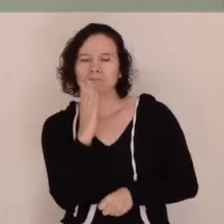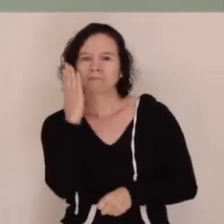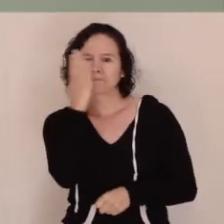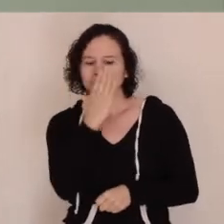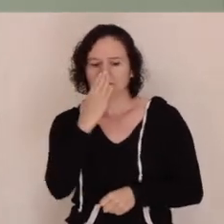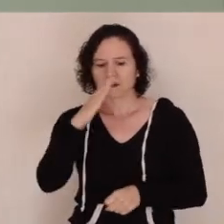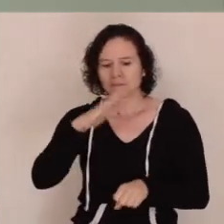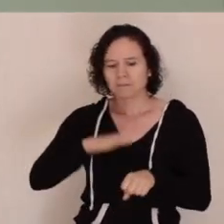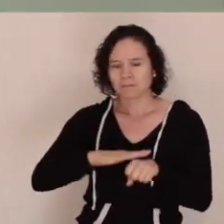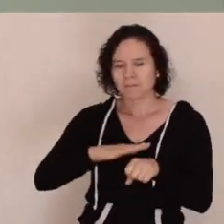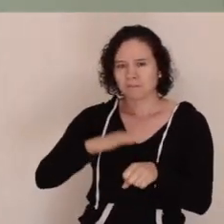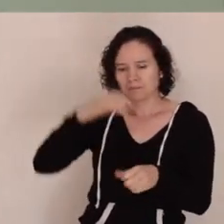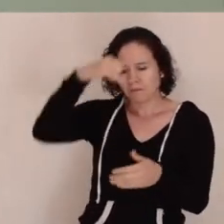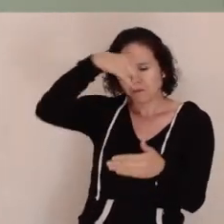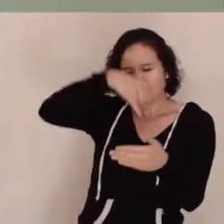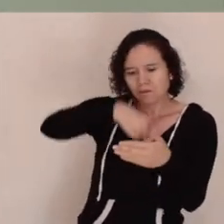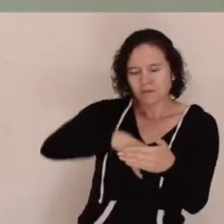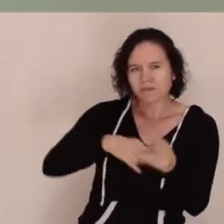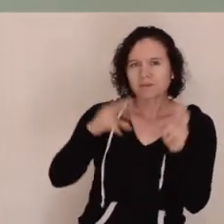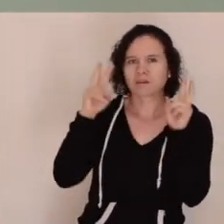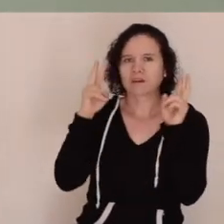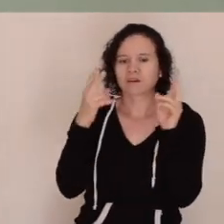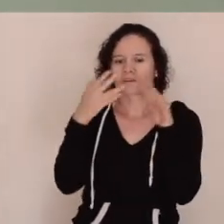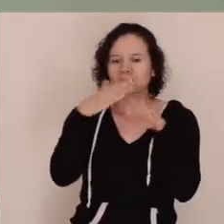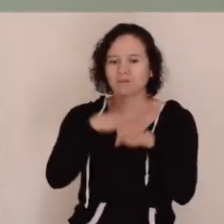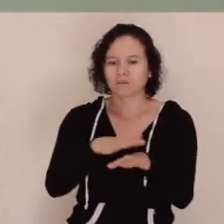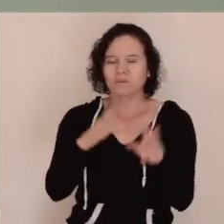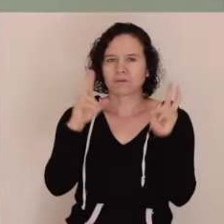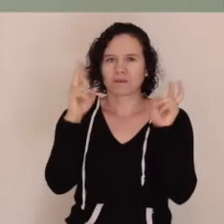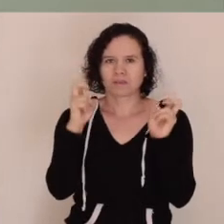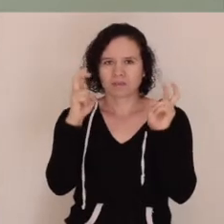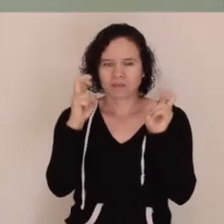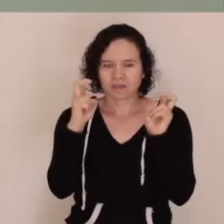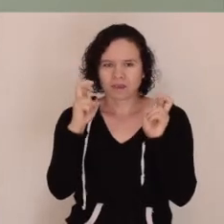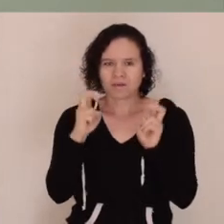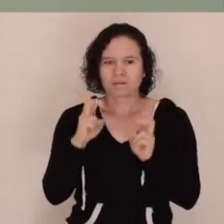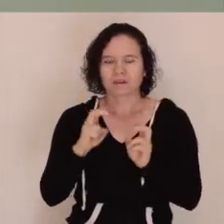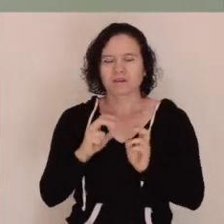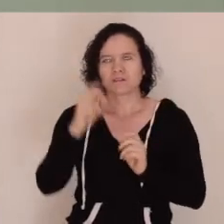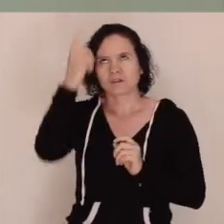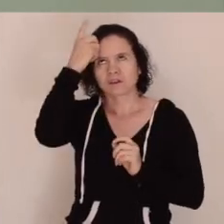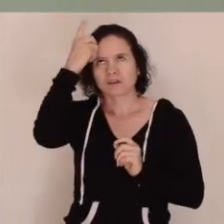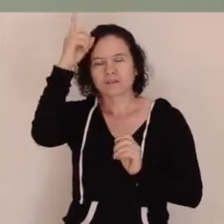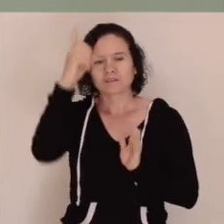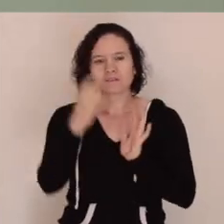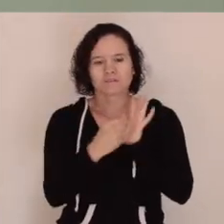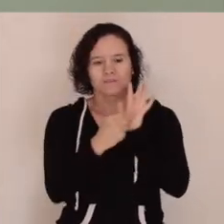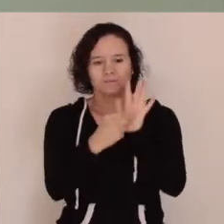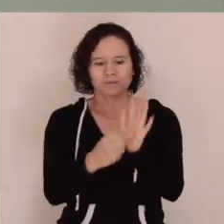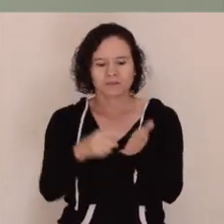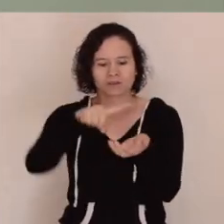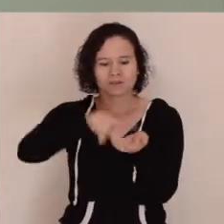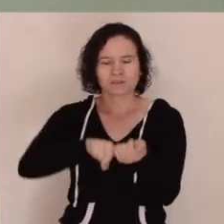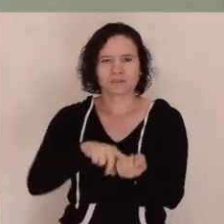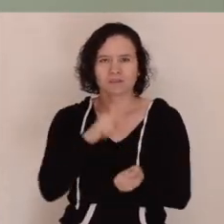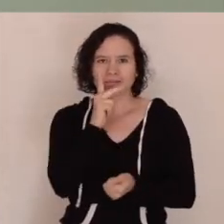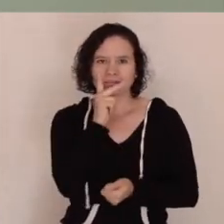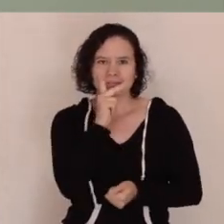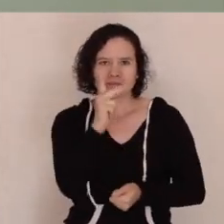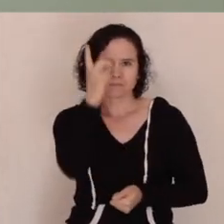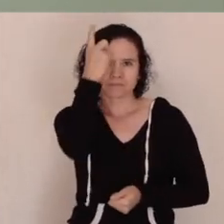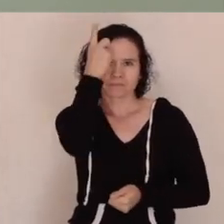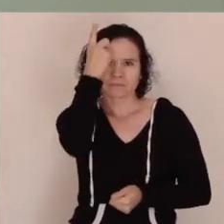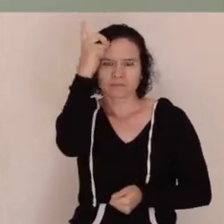para profundizar acerca de temas y acerca de toda la realidad que Dios ha revelado en la Sagrada